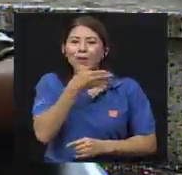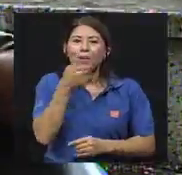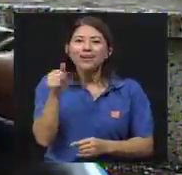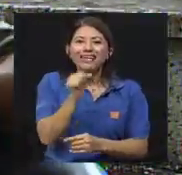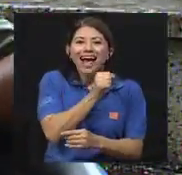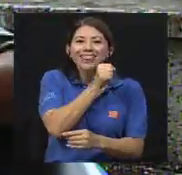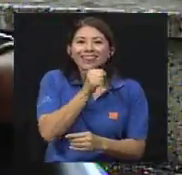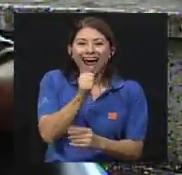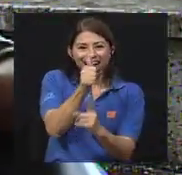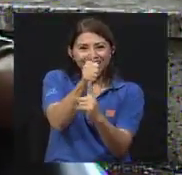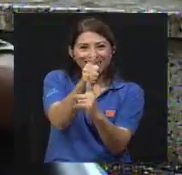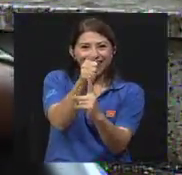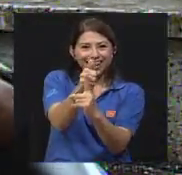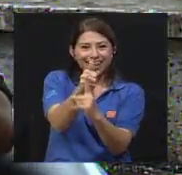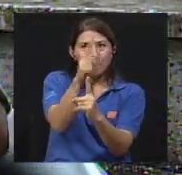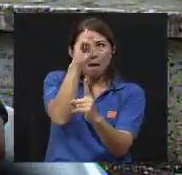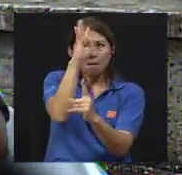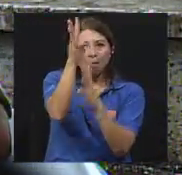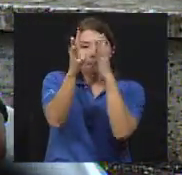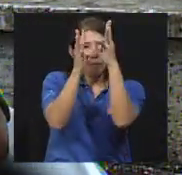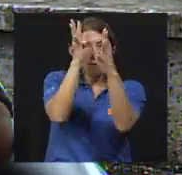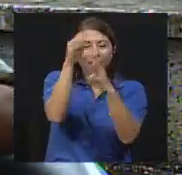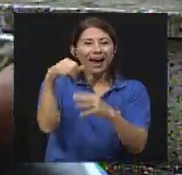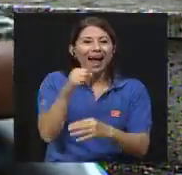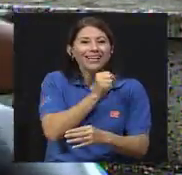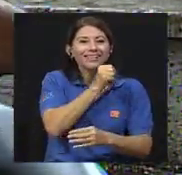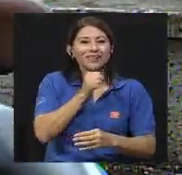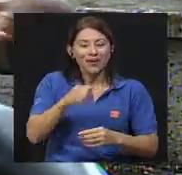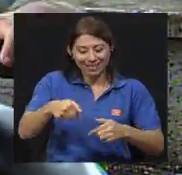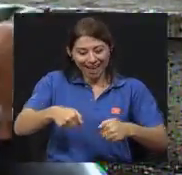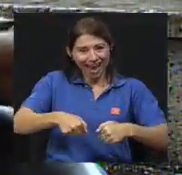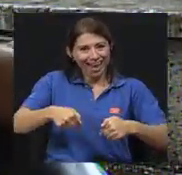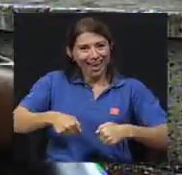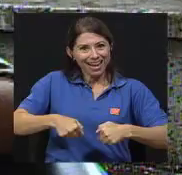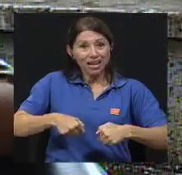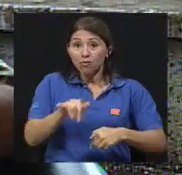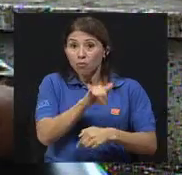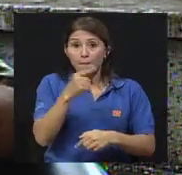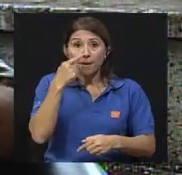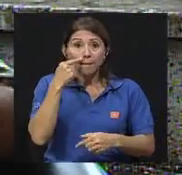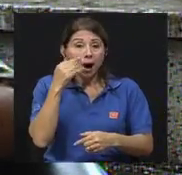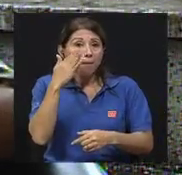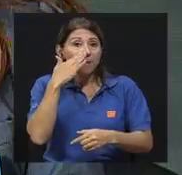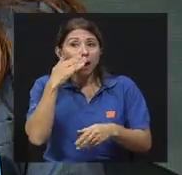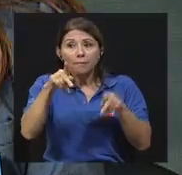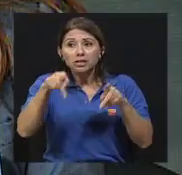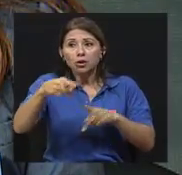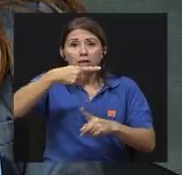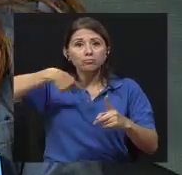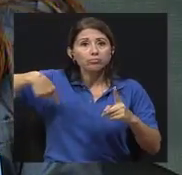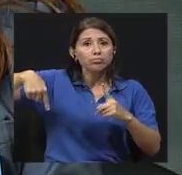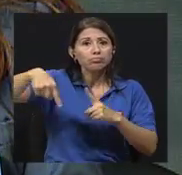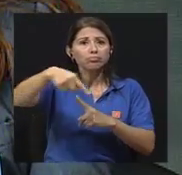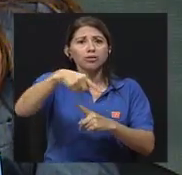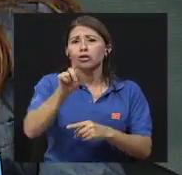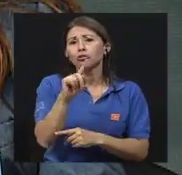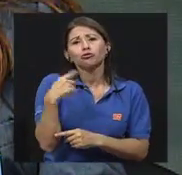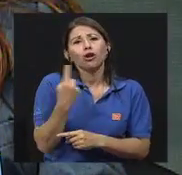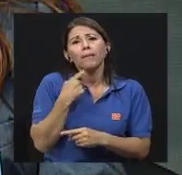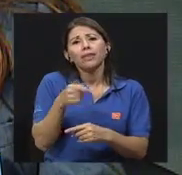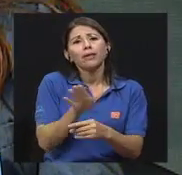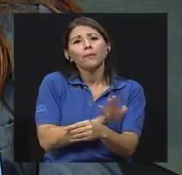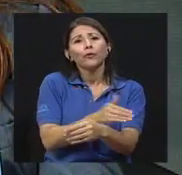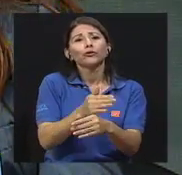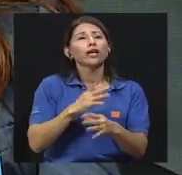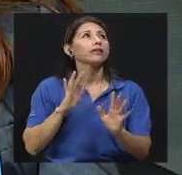a él, inventarle, tanto la mamá como el papá, ¿verdad? O quienes vivan alrededor, que es simplemente poner música